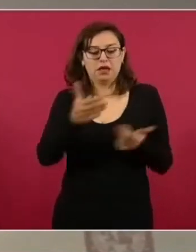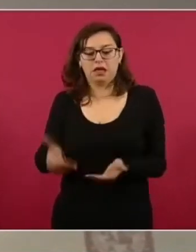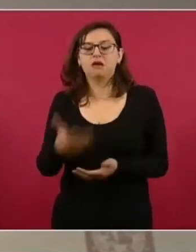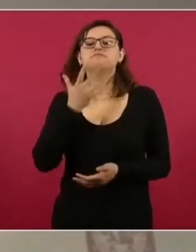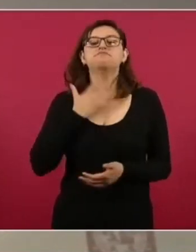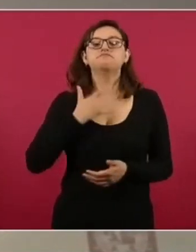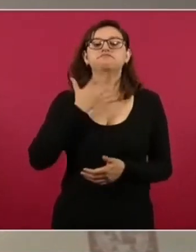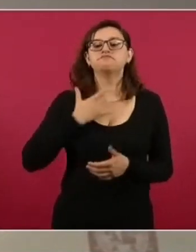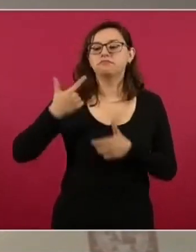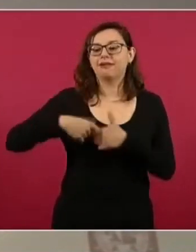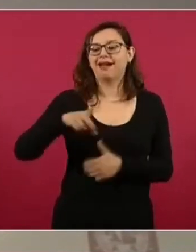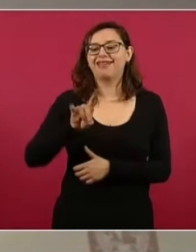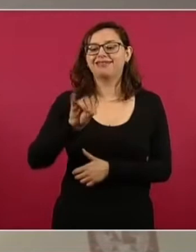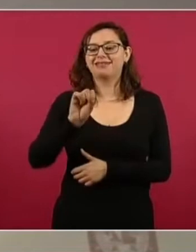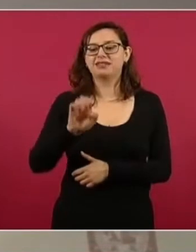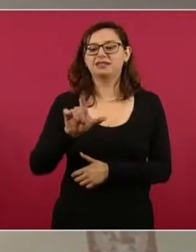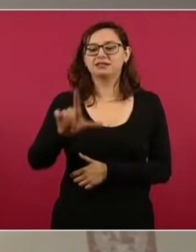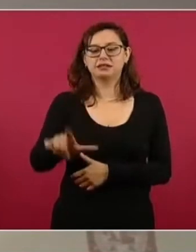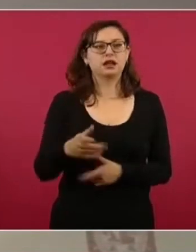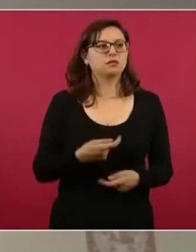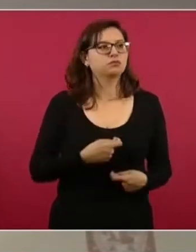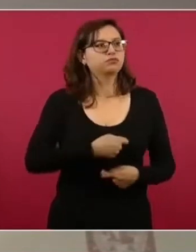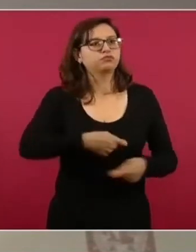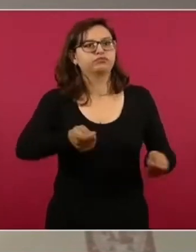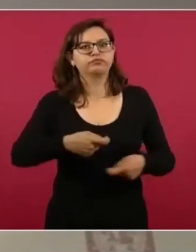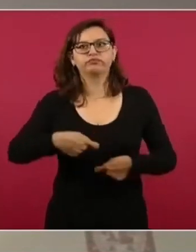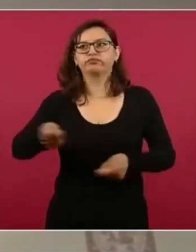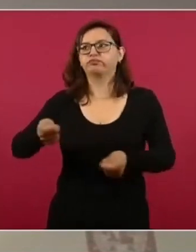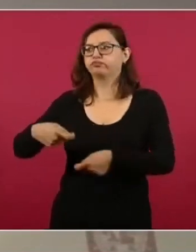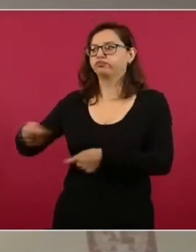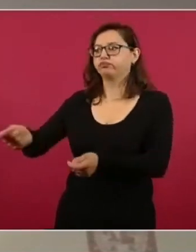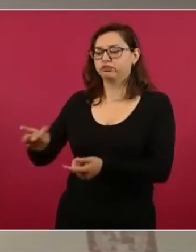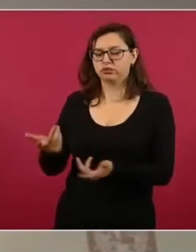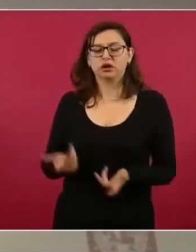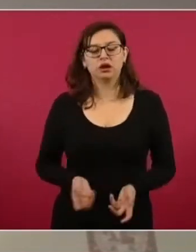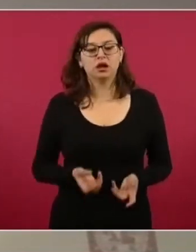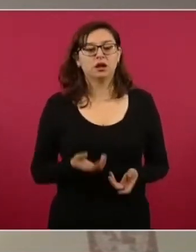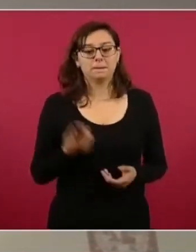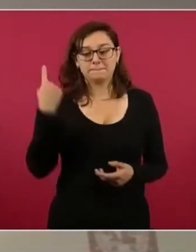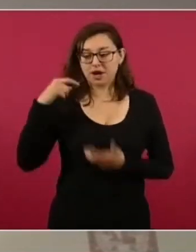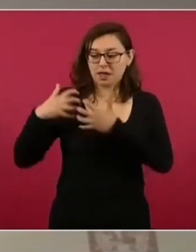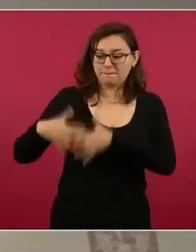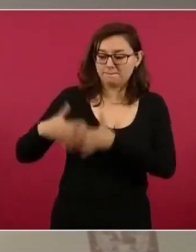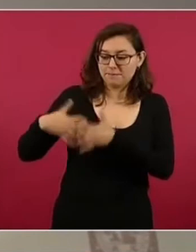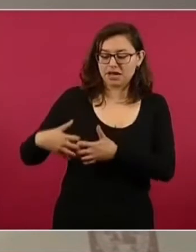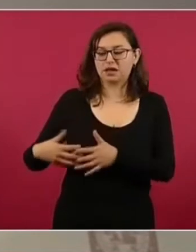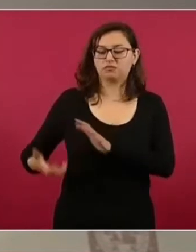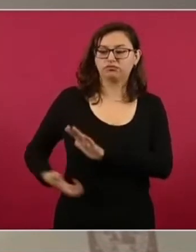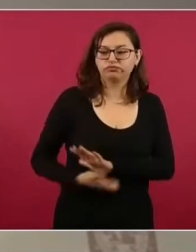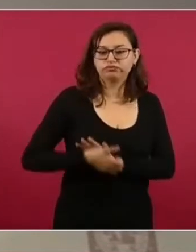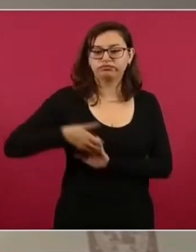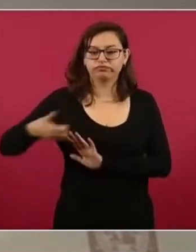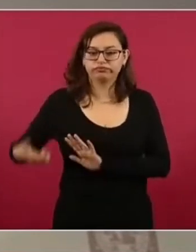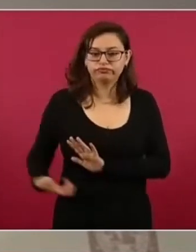estarán dispersando con la coordinación aquí del general Crescensio Sandoval para poder seguir apoyando la